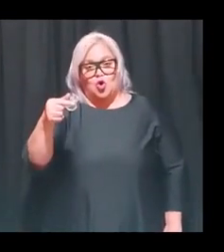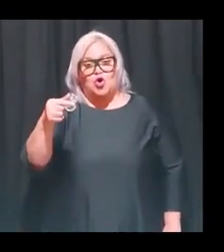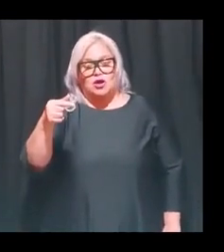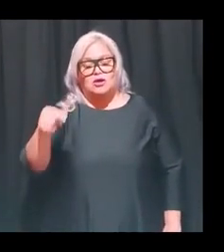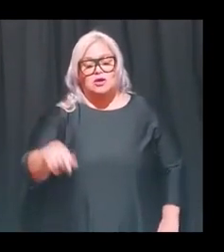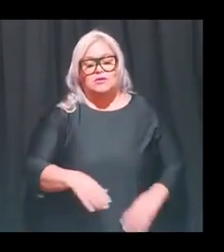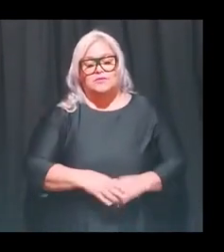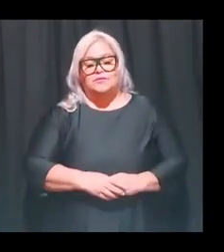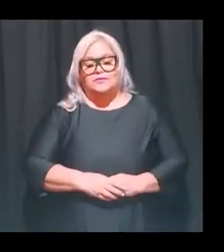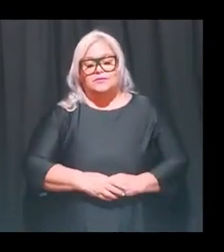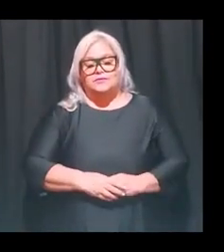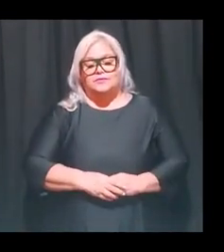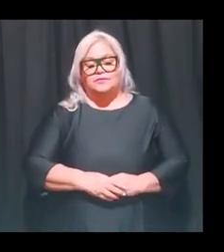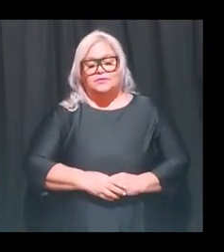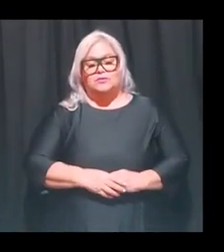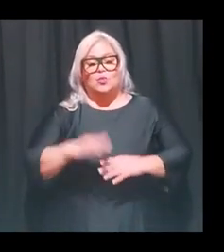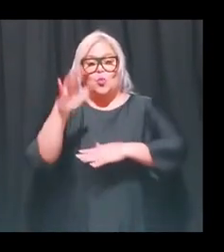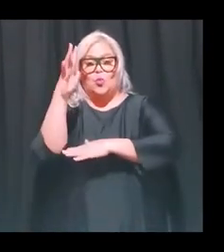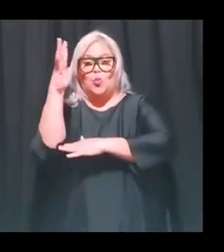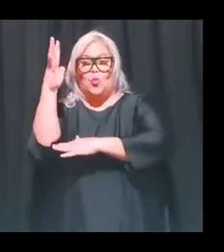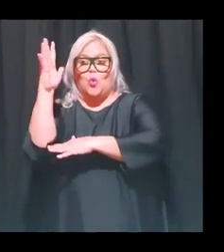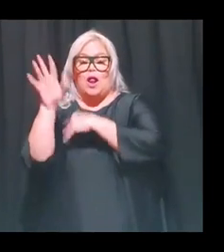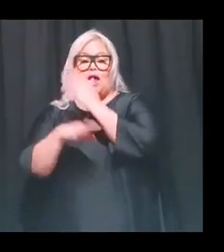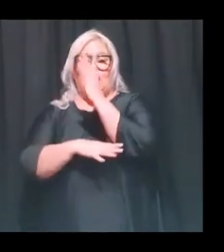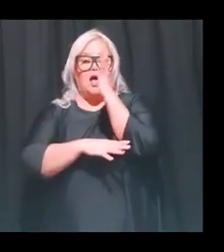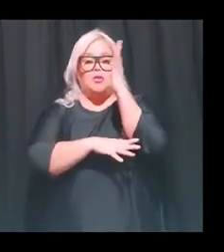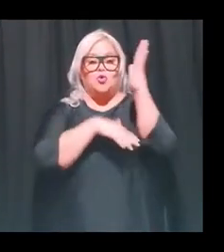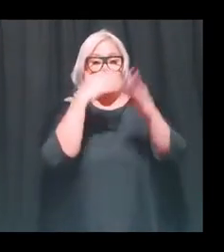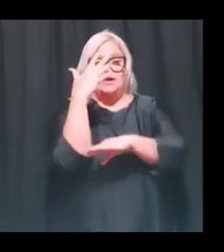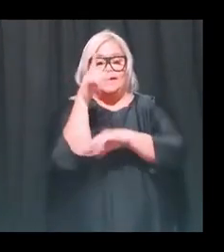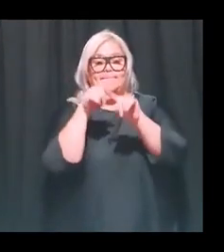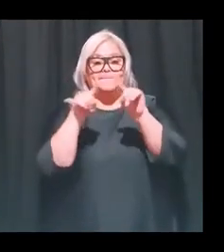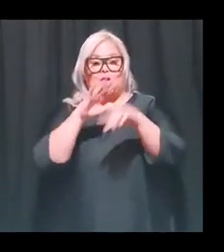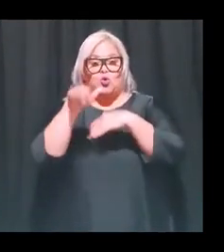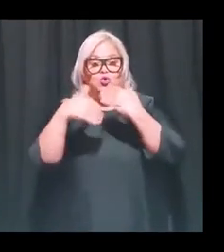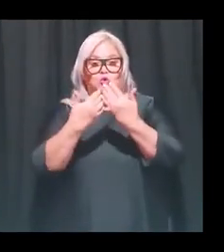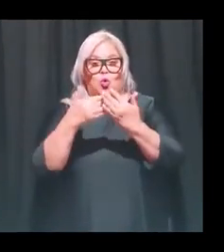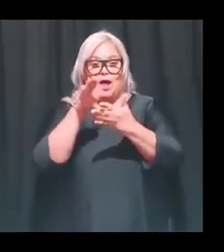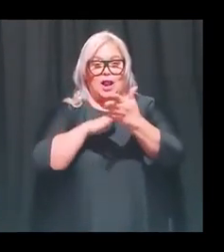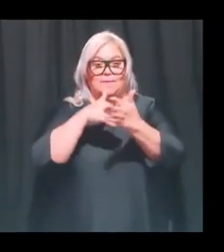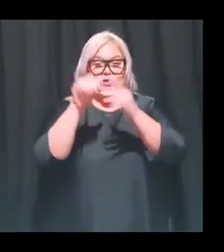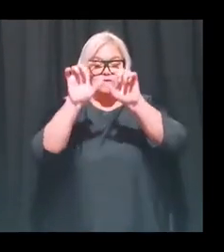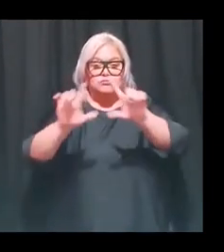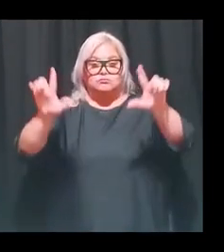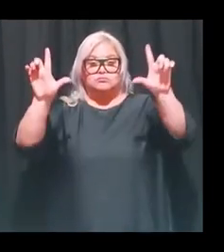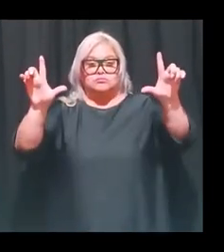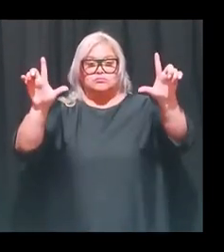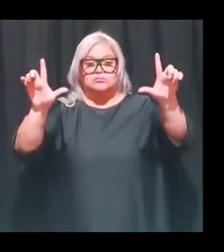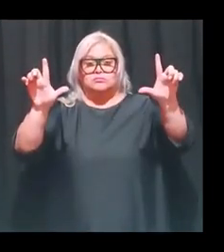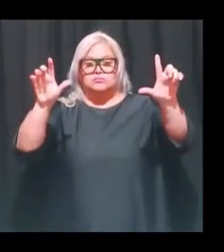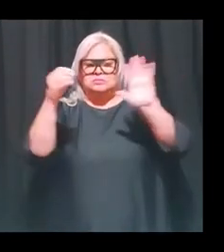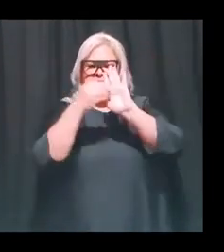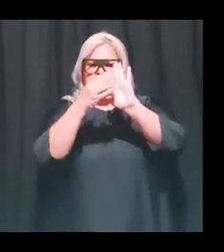y son unos árboles, pero toda la pintura él la hizo también con un montón de formas